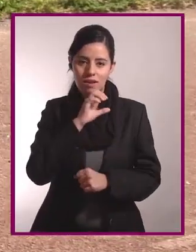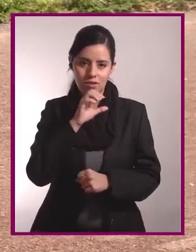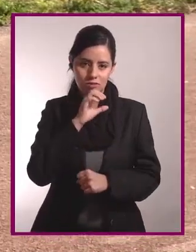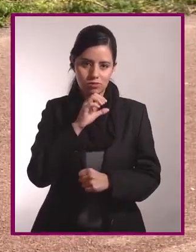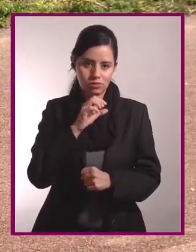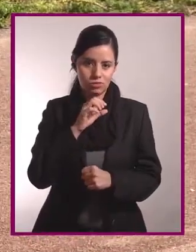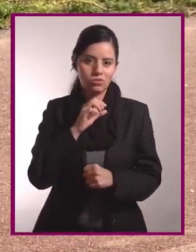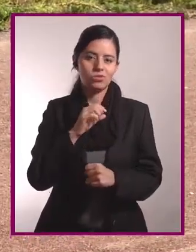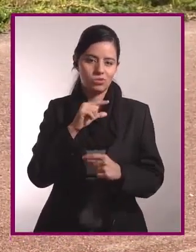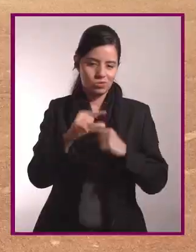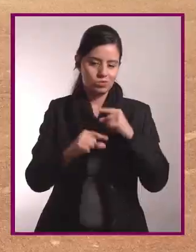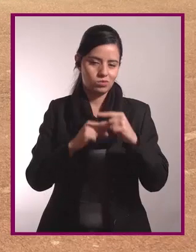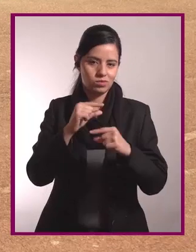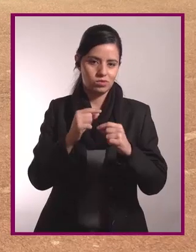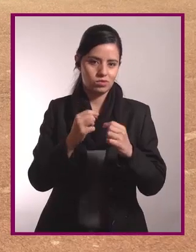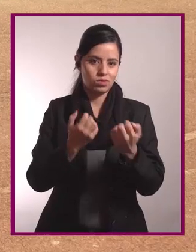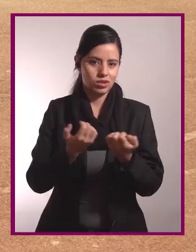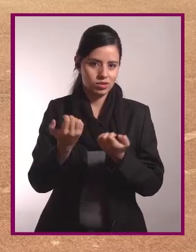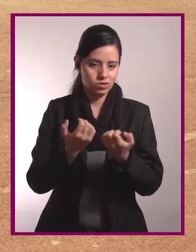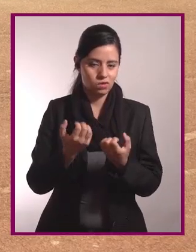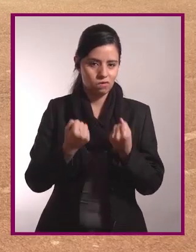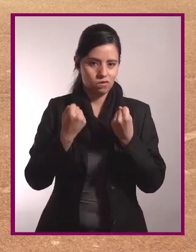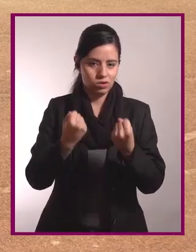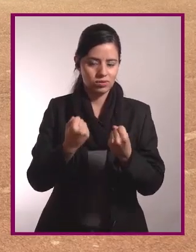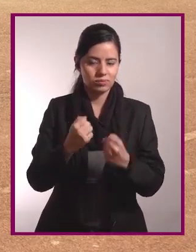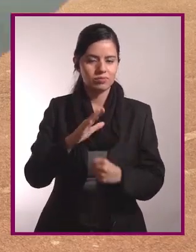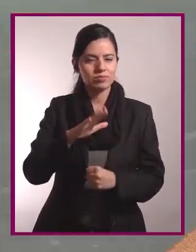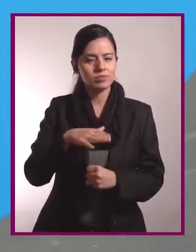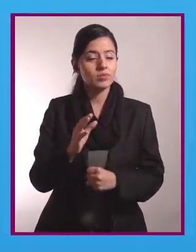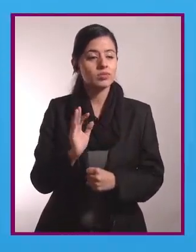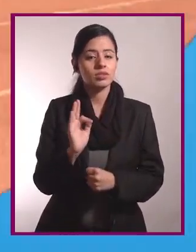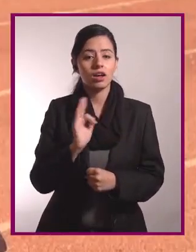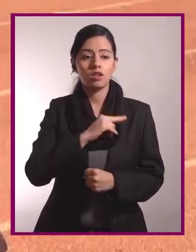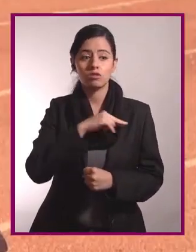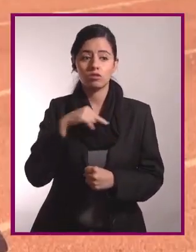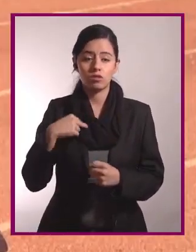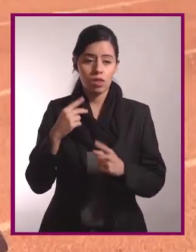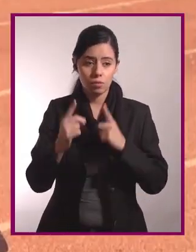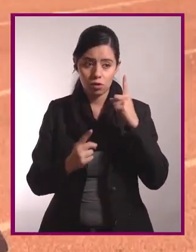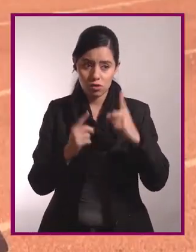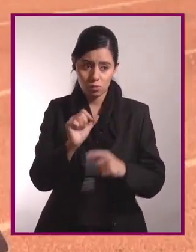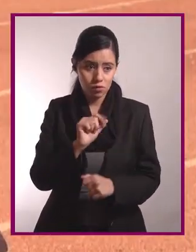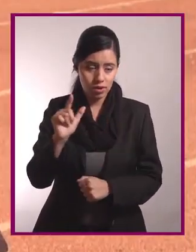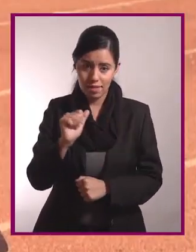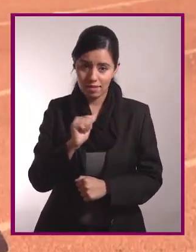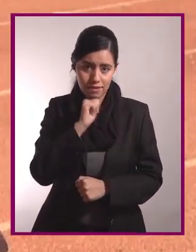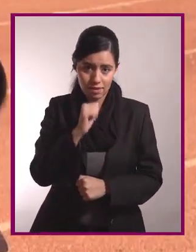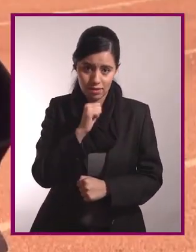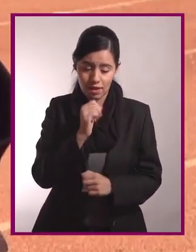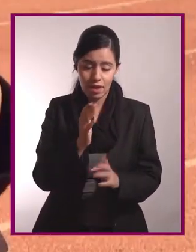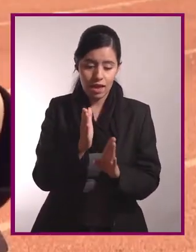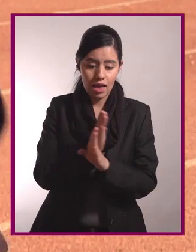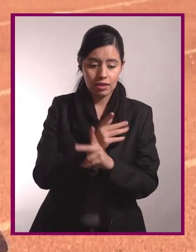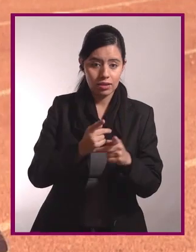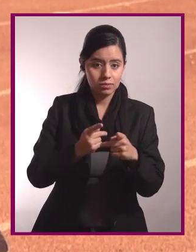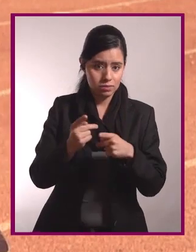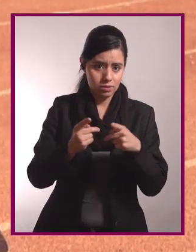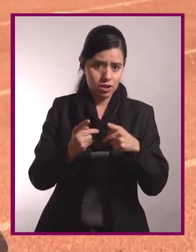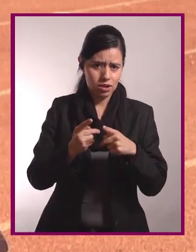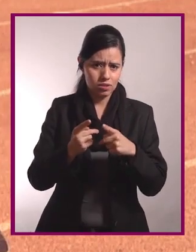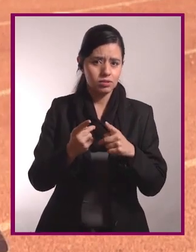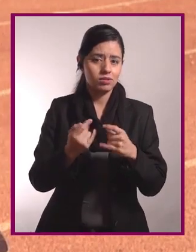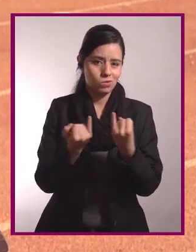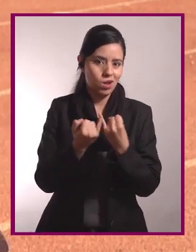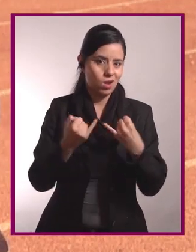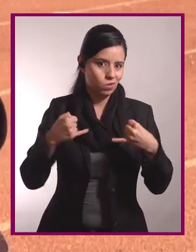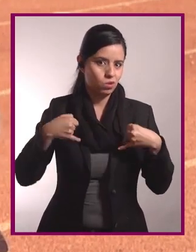Y así entramos en calor para empezar a hacer una rutina de fuerza. Miguel, para los que no somos tan deportistas, ¿por qué debemos fortalecer nuestros